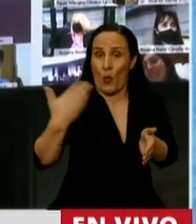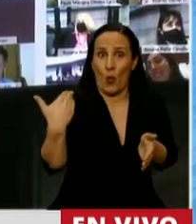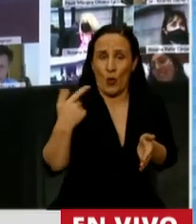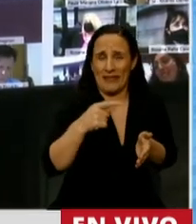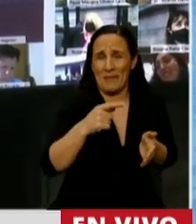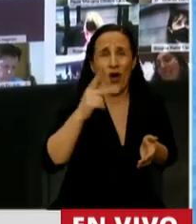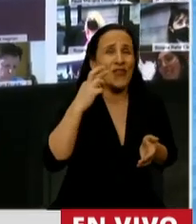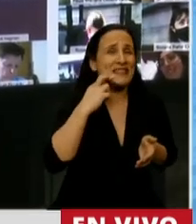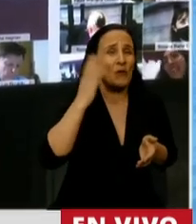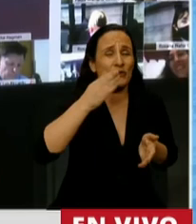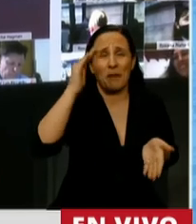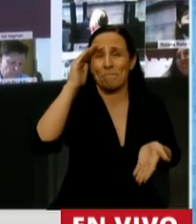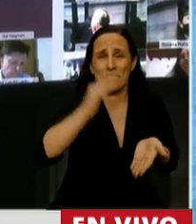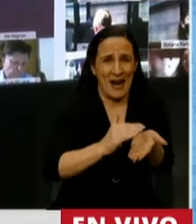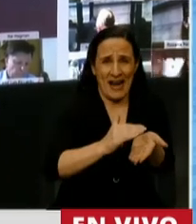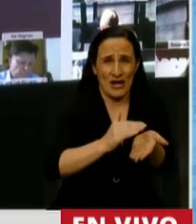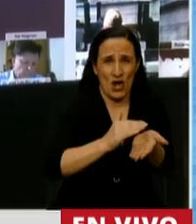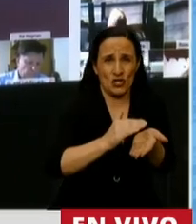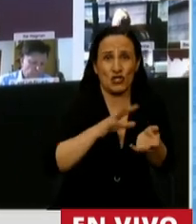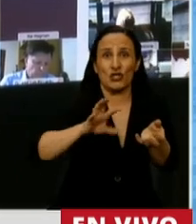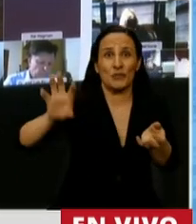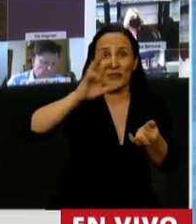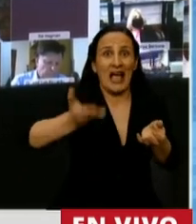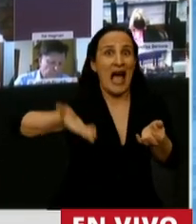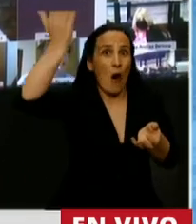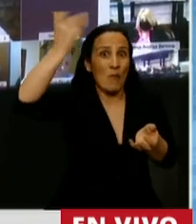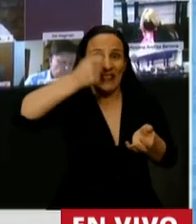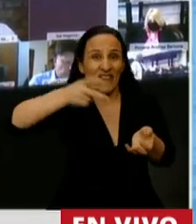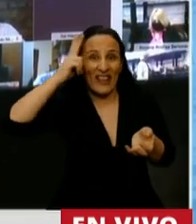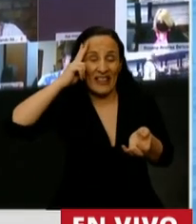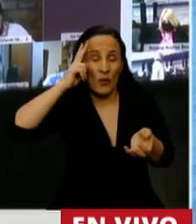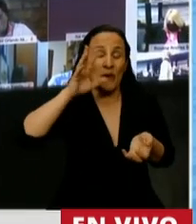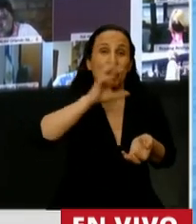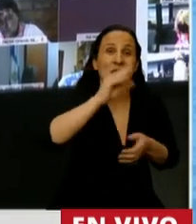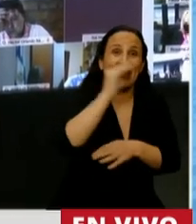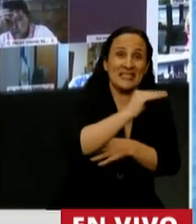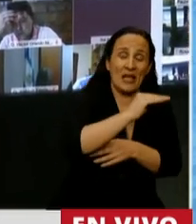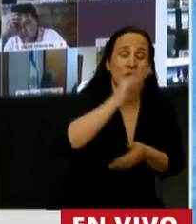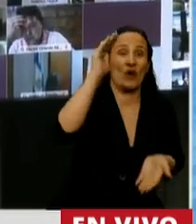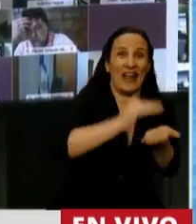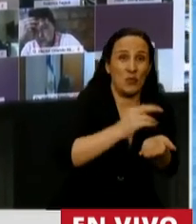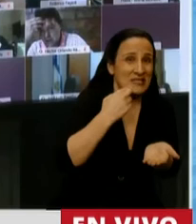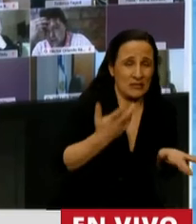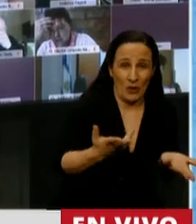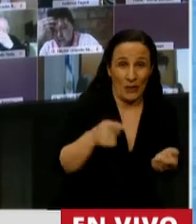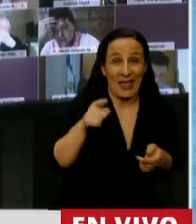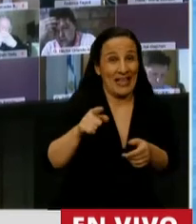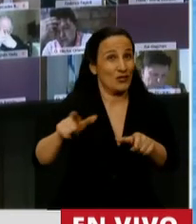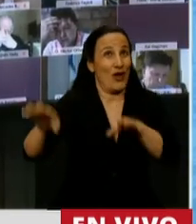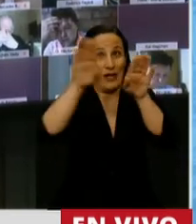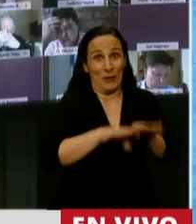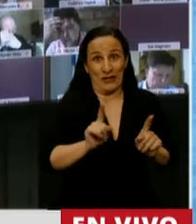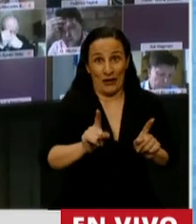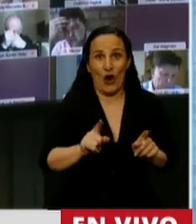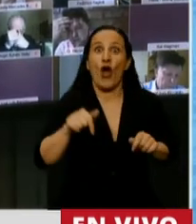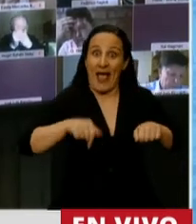bajaron el 19% y al resto de las provincias le aumentaron en promedio un 29%. Eso no era trato igualitario. Trato igualitario fue lo que se dio con